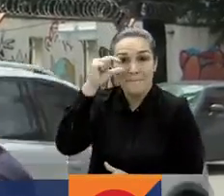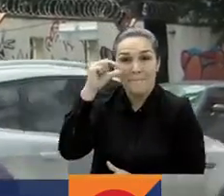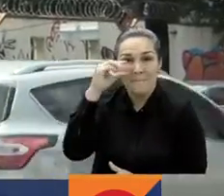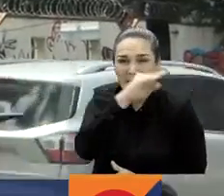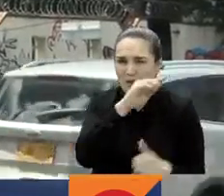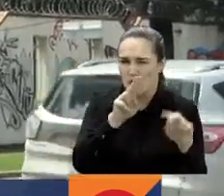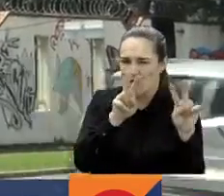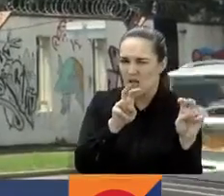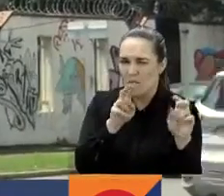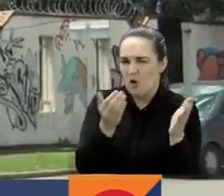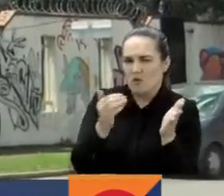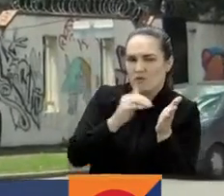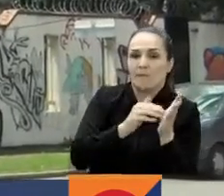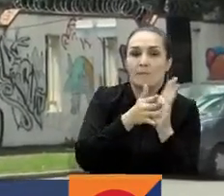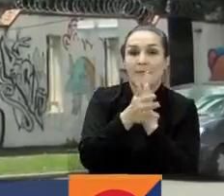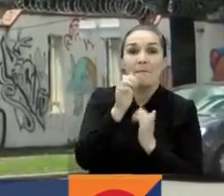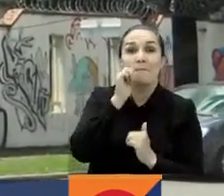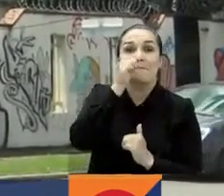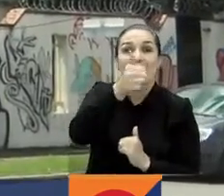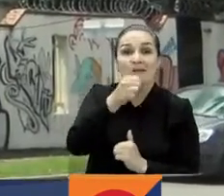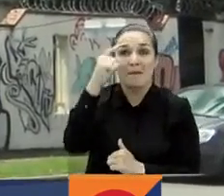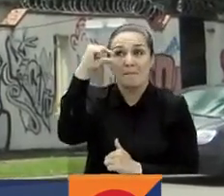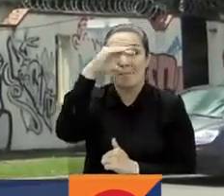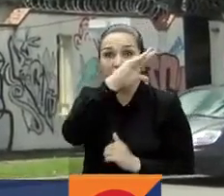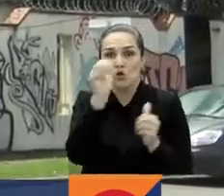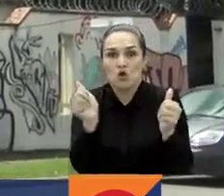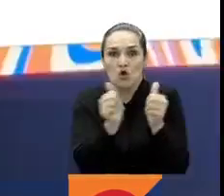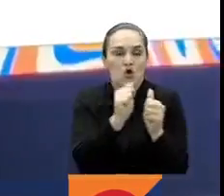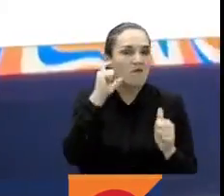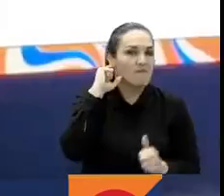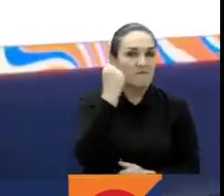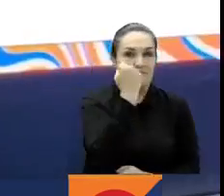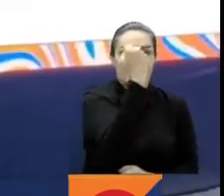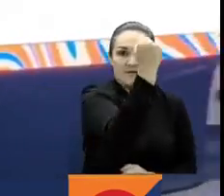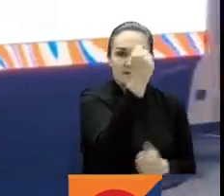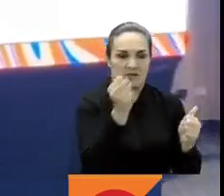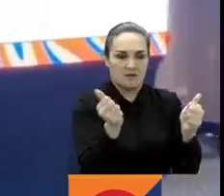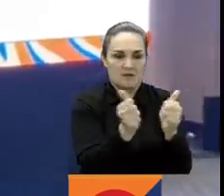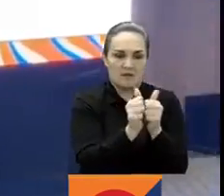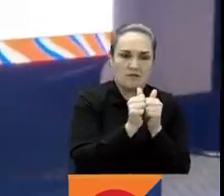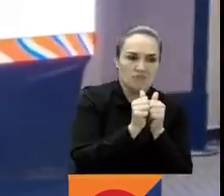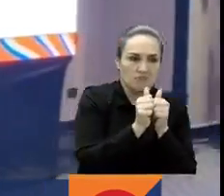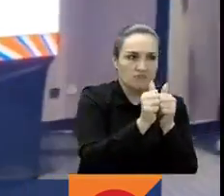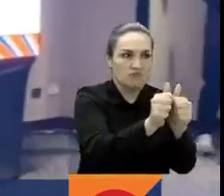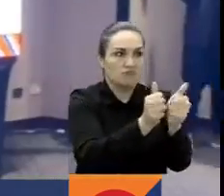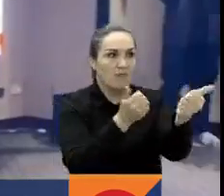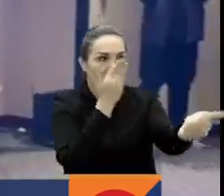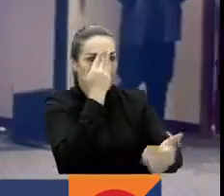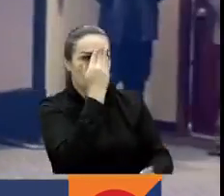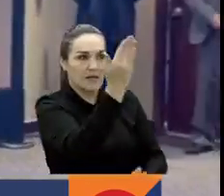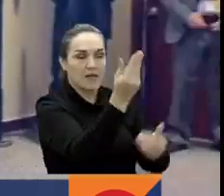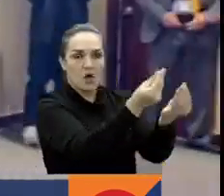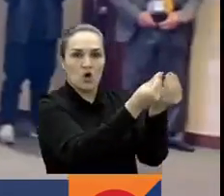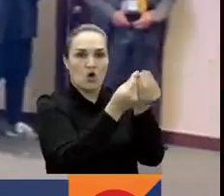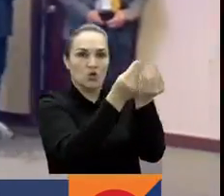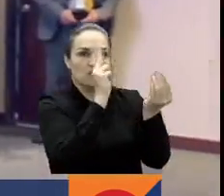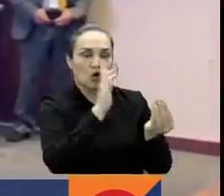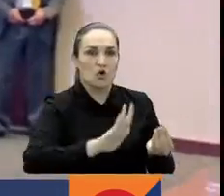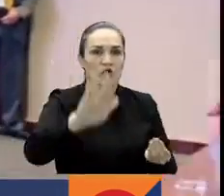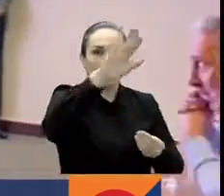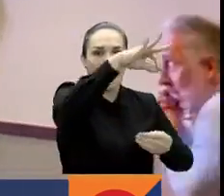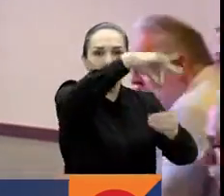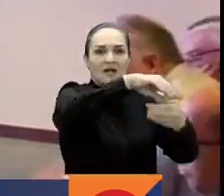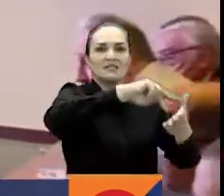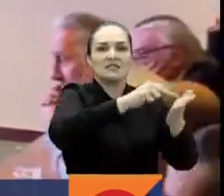con su fórmula vicepresidencial Francia Márquez, recibirán la credencial por parte del Consejo Nacional Electoral, que los acredita como presidente